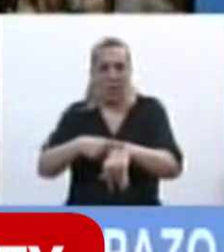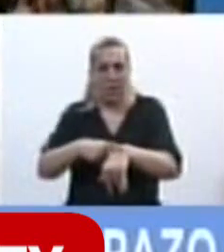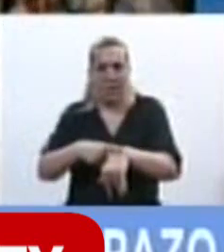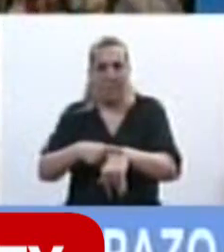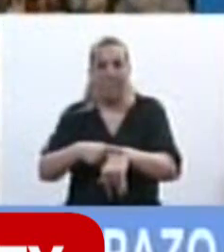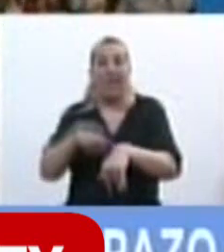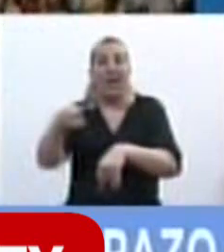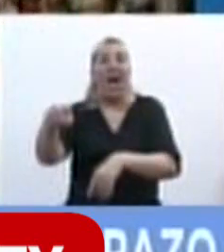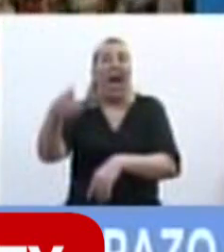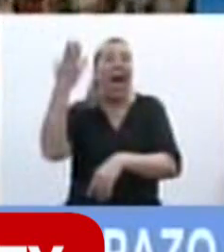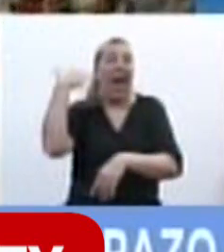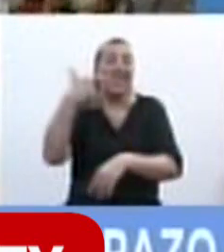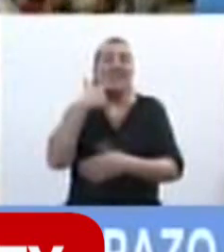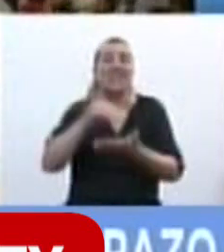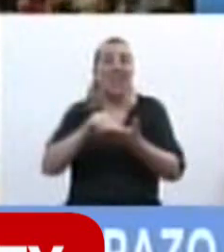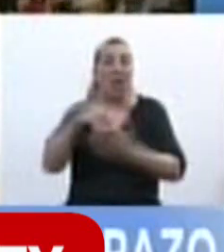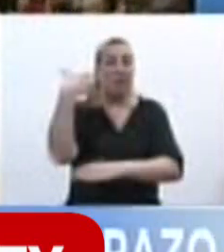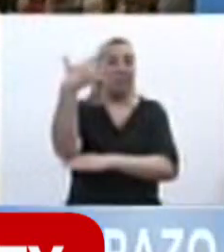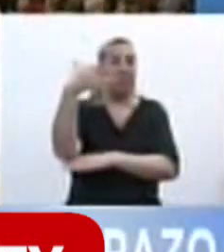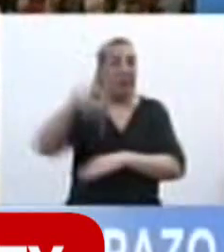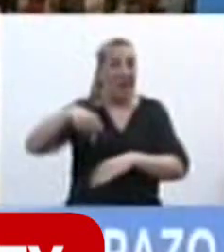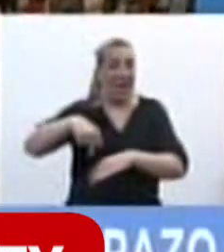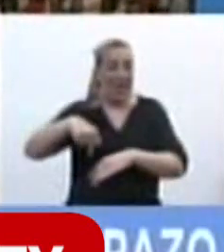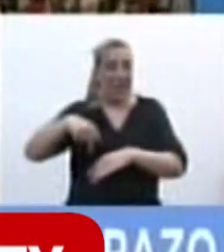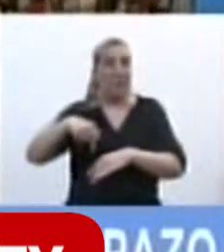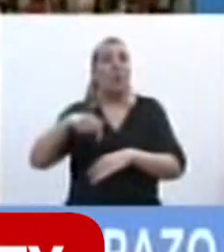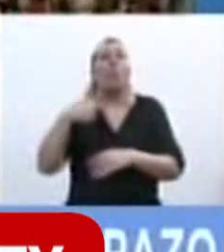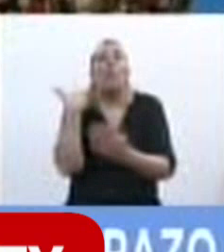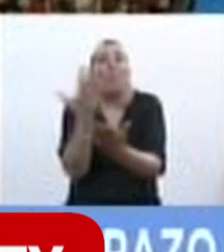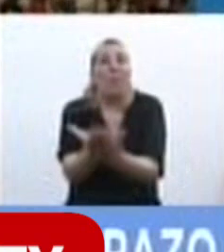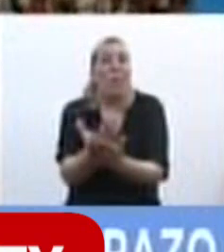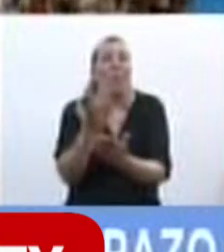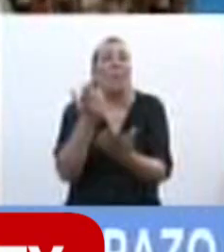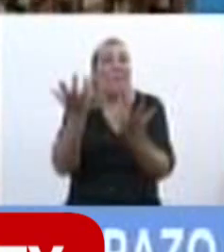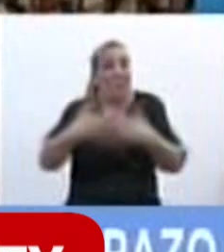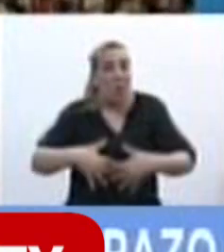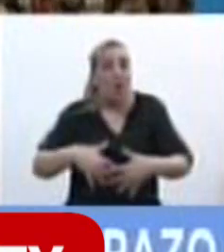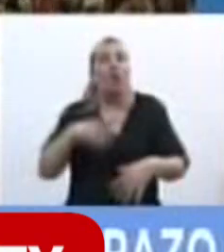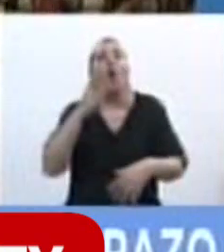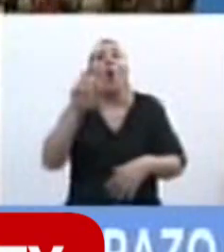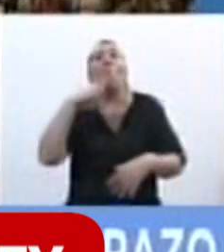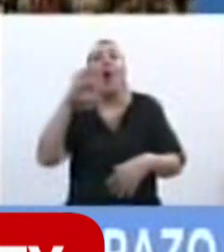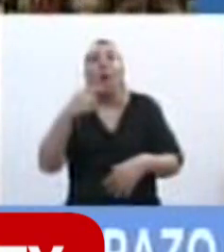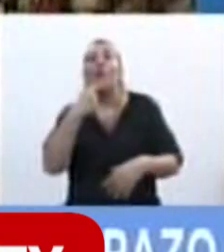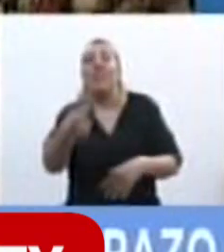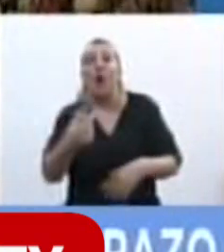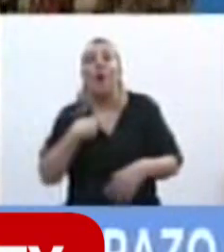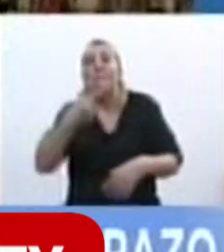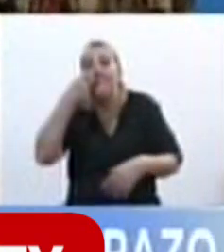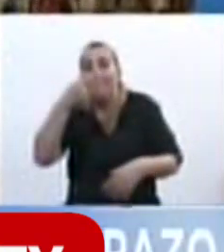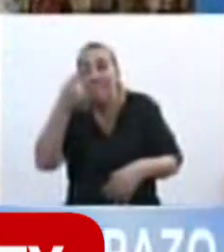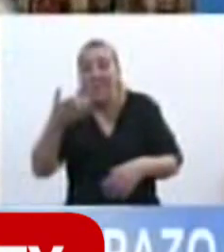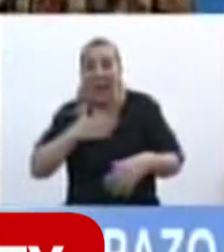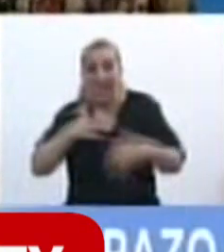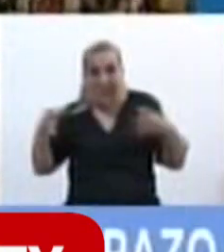su exposición en la Cámara de Senadores en este lugar, al presentar el proyecto inicial, Bravo dijo lo que me interesa a mi partido como